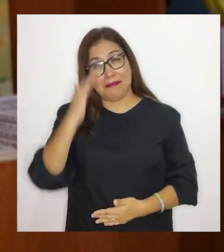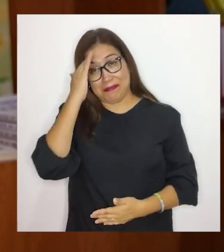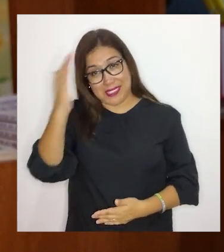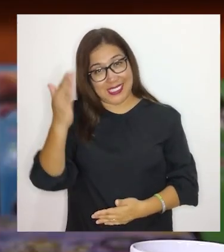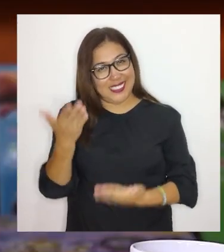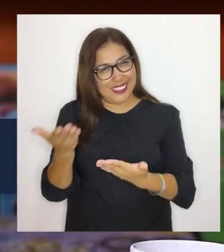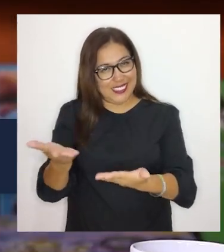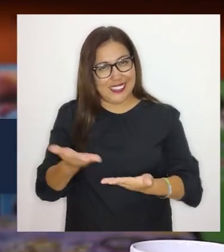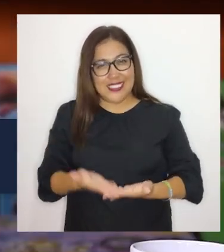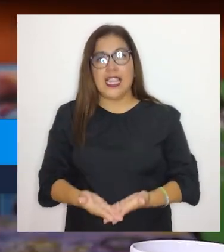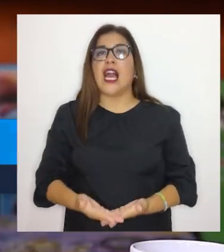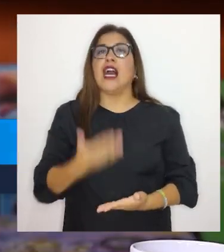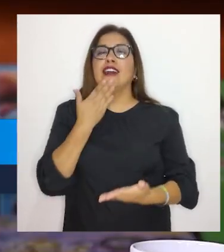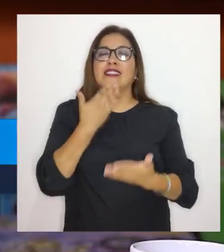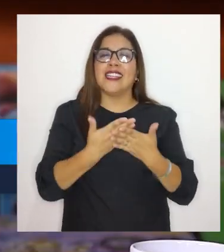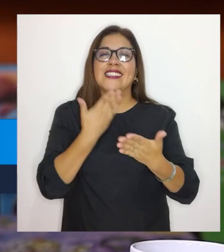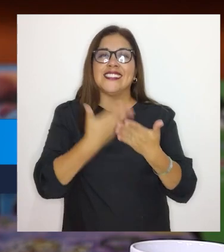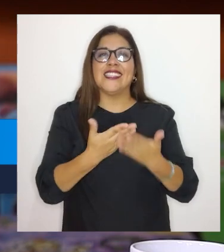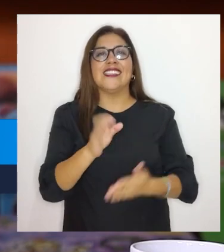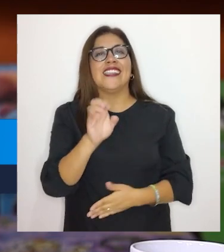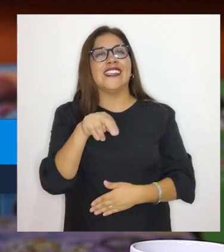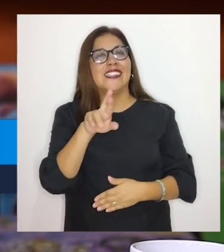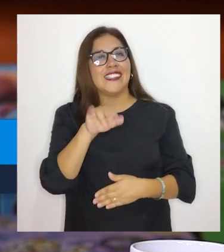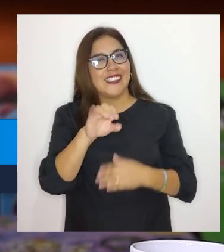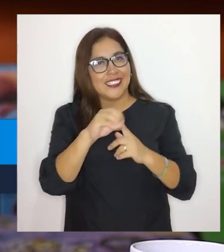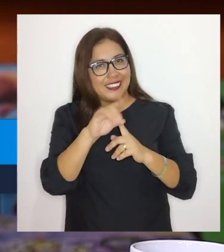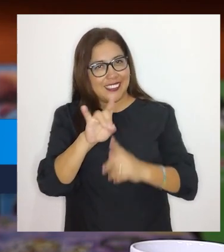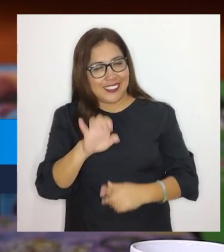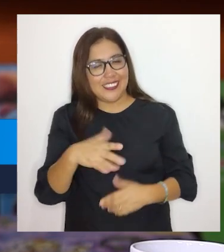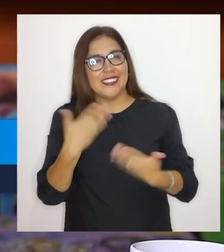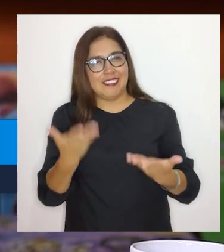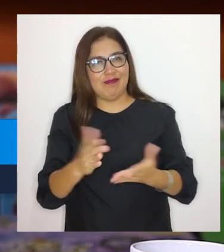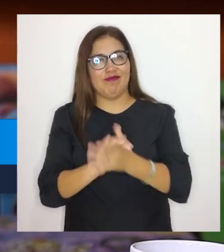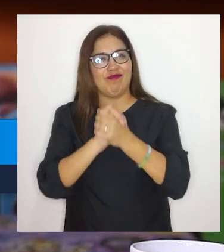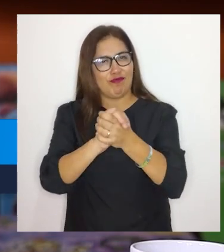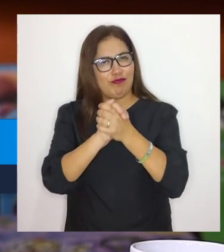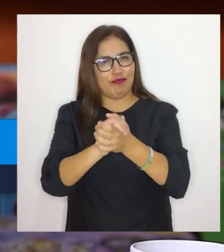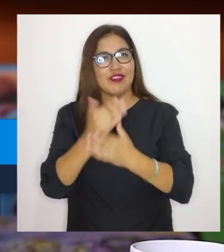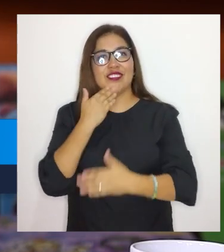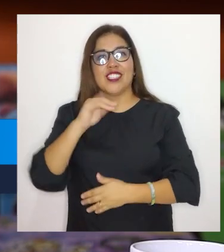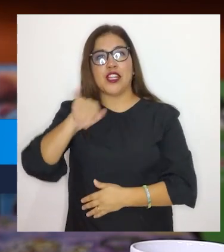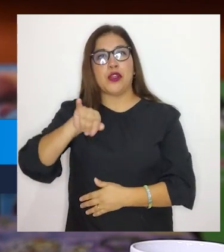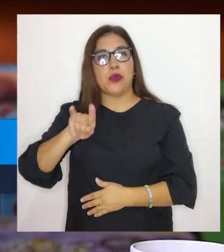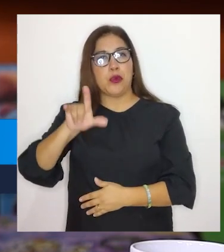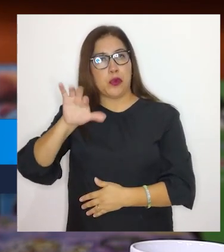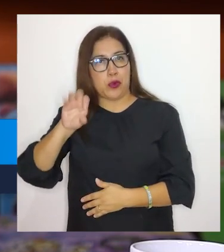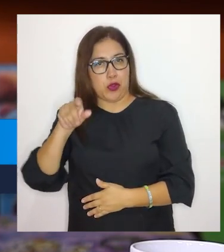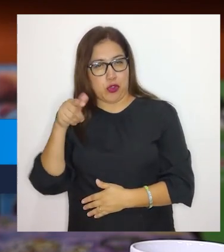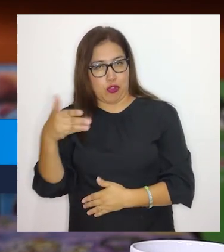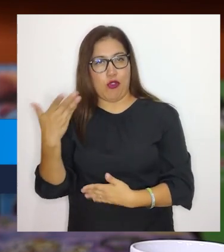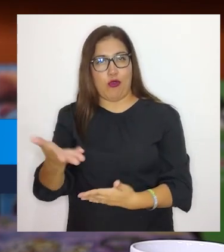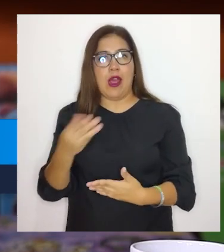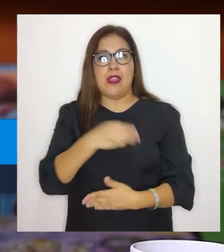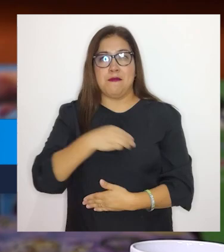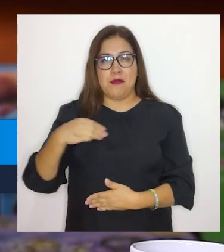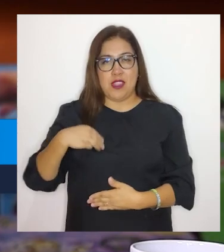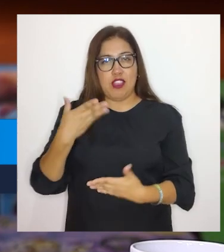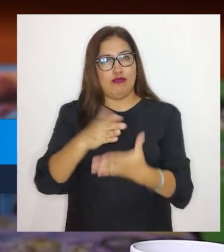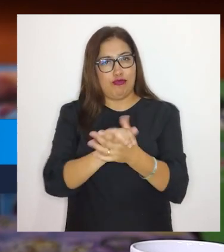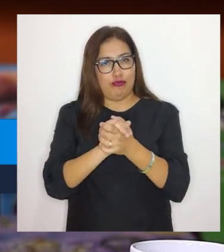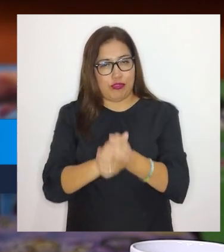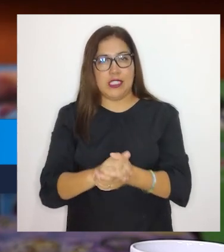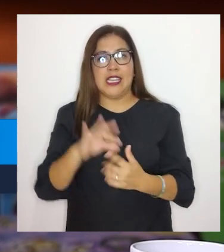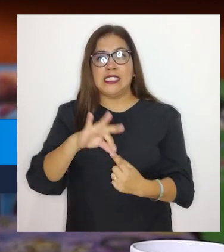Bienvenida, Nancy. Muchísimas gracias, Enrique. En primer lugar, un cordial saludo de nuestro ministro Julio de Martín y Montes, así